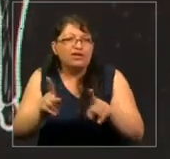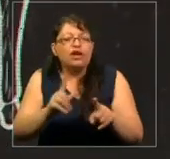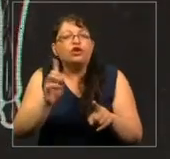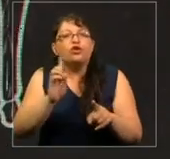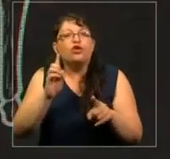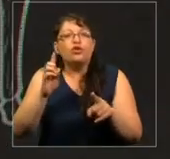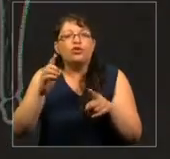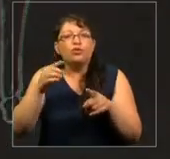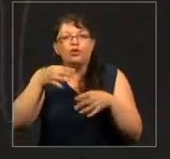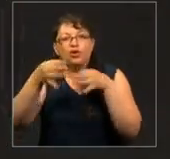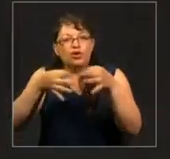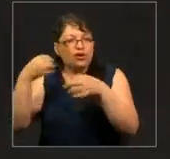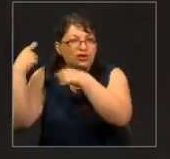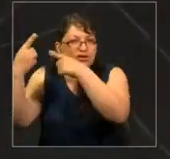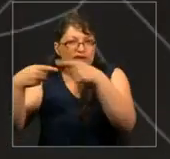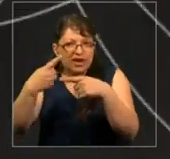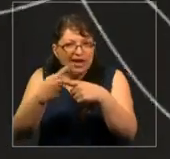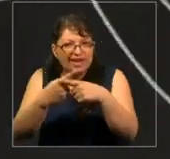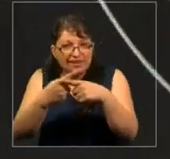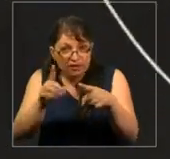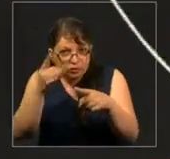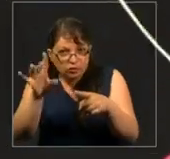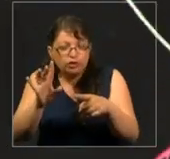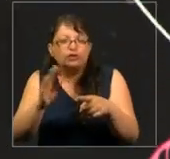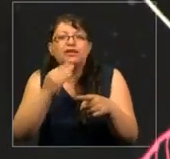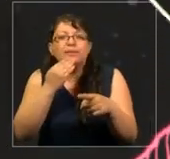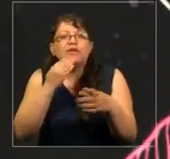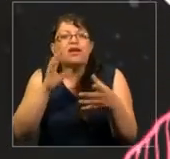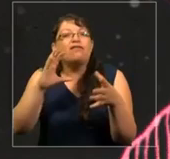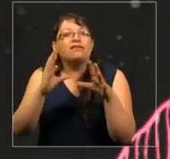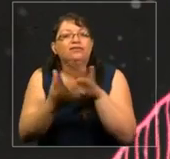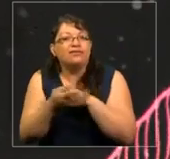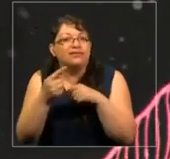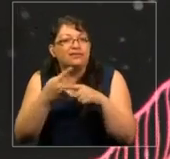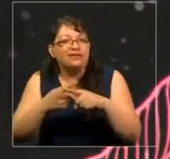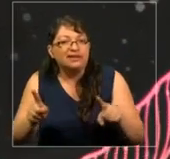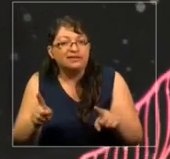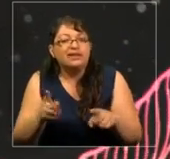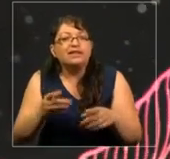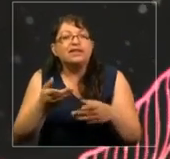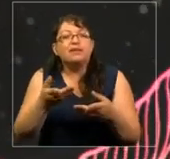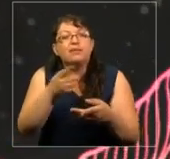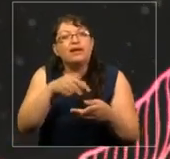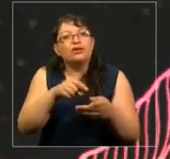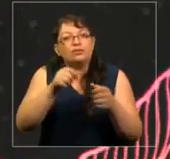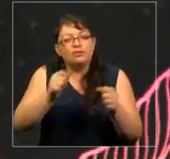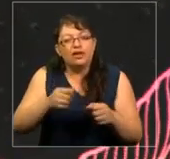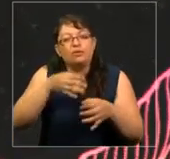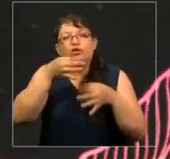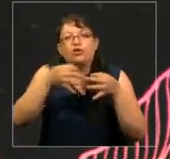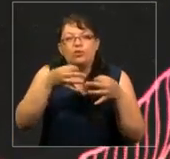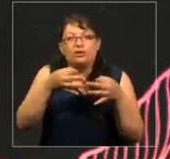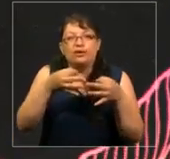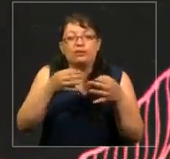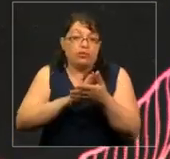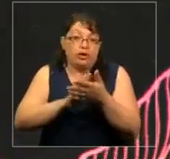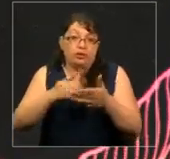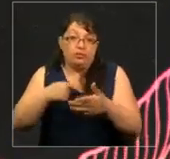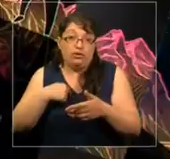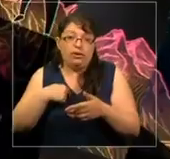contar una historia distinta, sino contar la historia de una manera distinta, para tener un cuentan cuentos. En mi idioma,